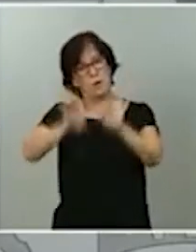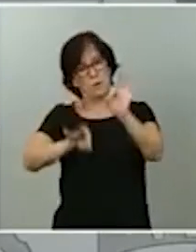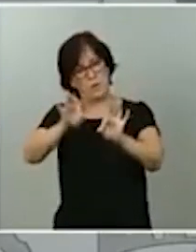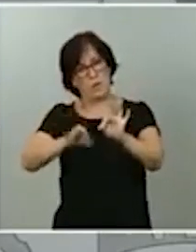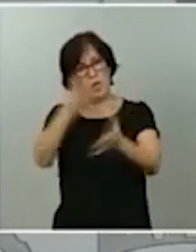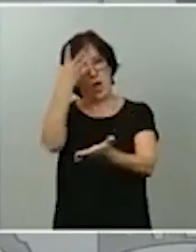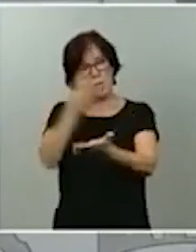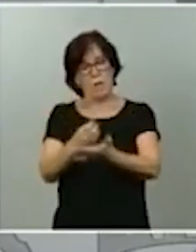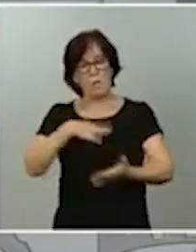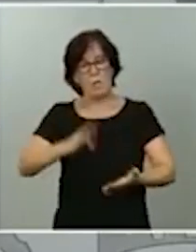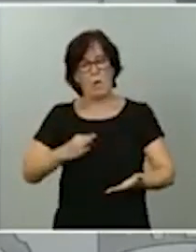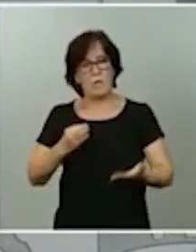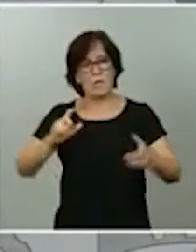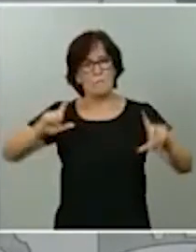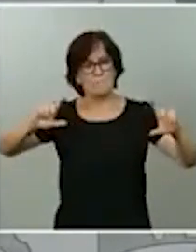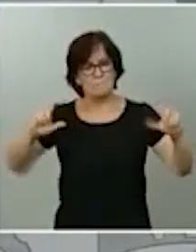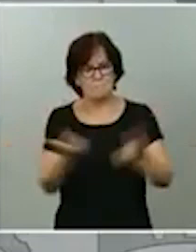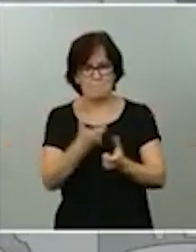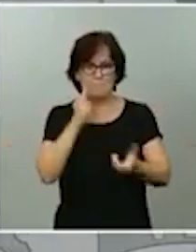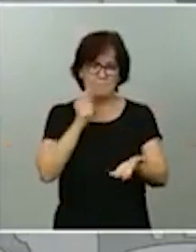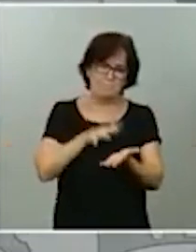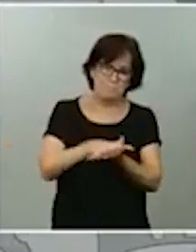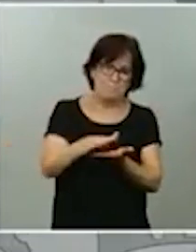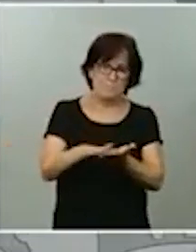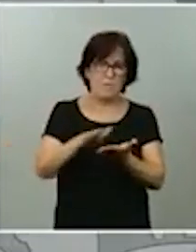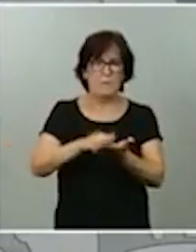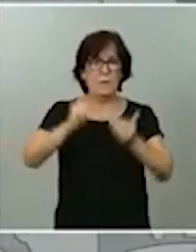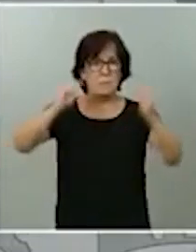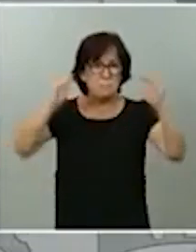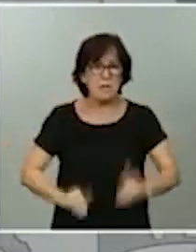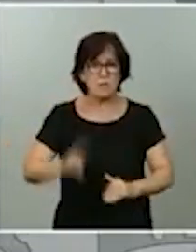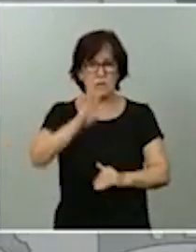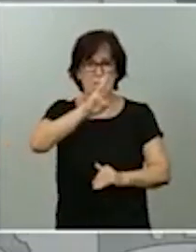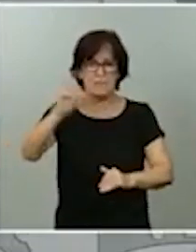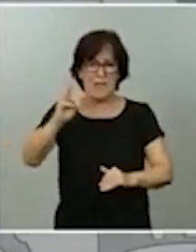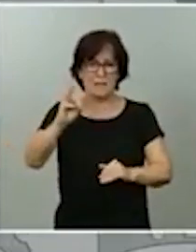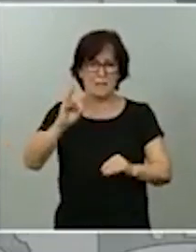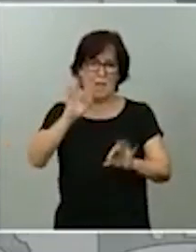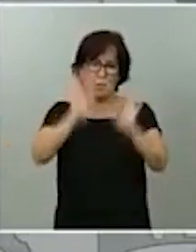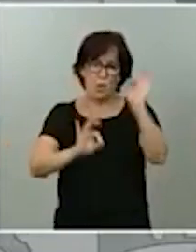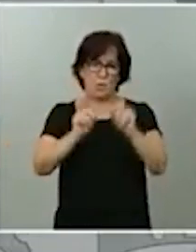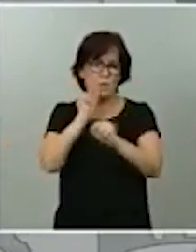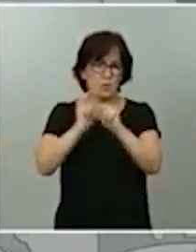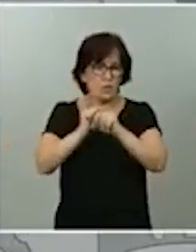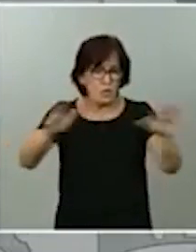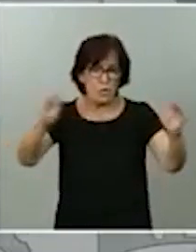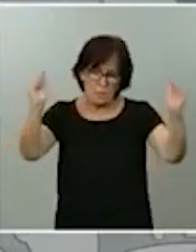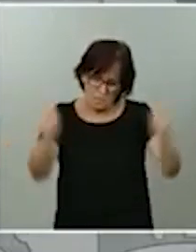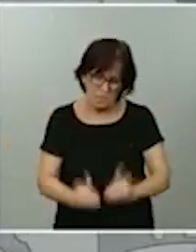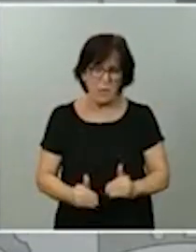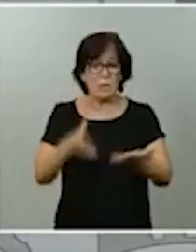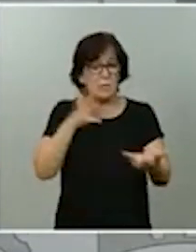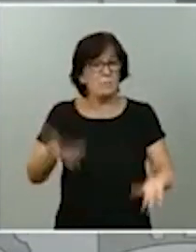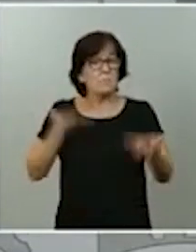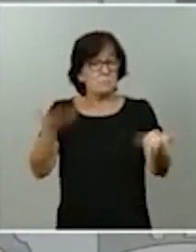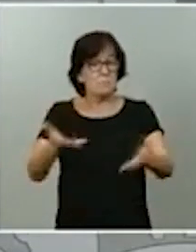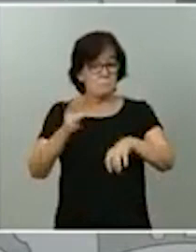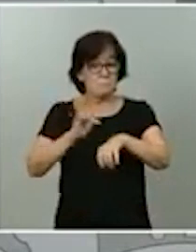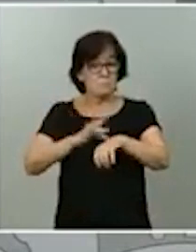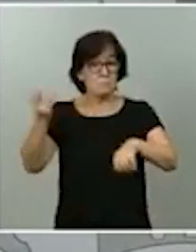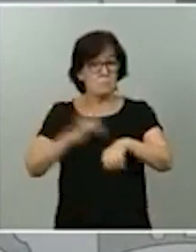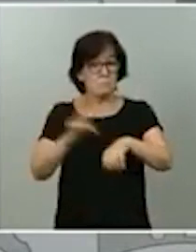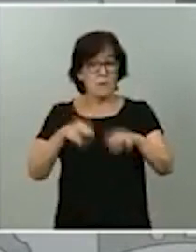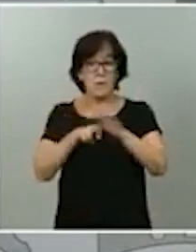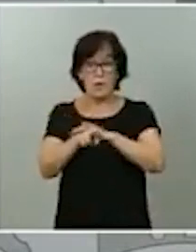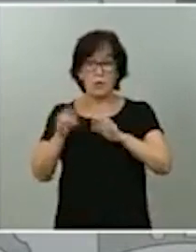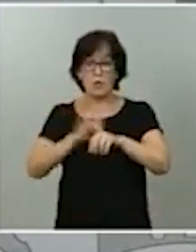ayudar a reducir el impacto de la pandemia en un 30%. Por tanto, los medios digitales están a disposición ya de las comunidades autónomas y